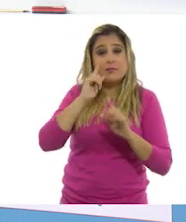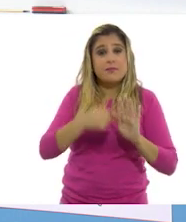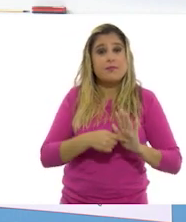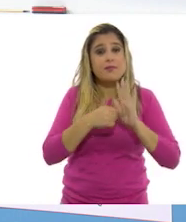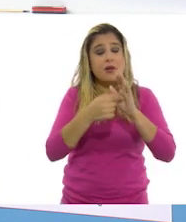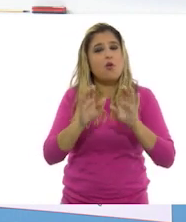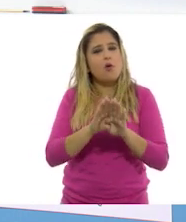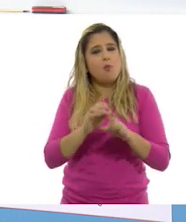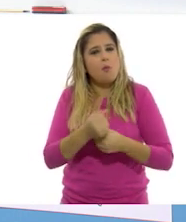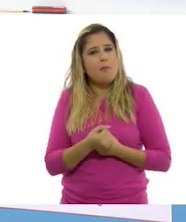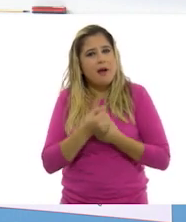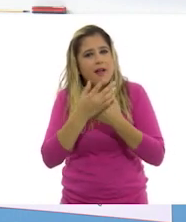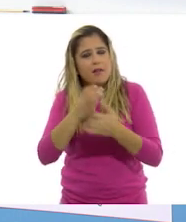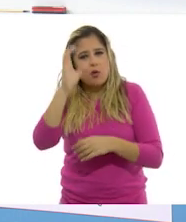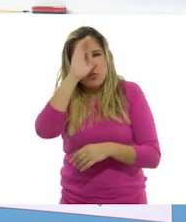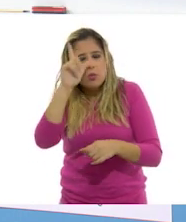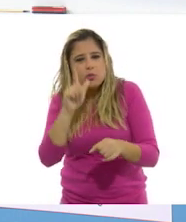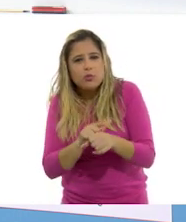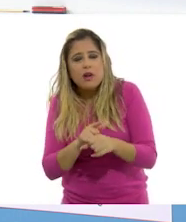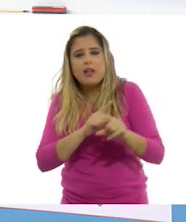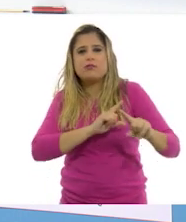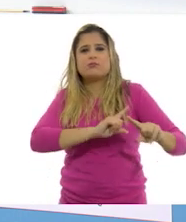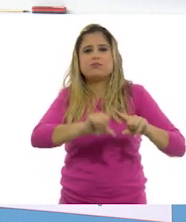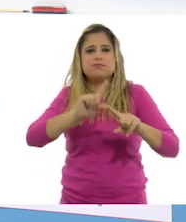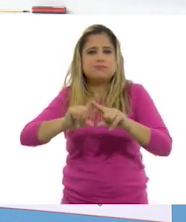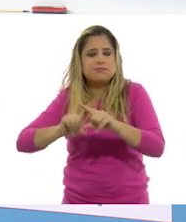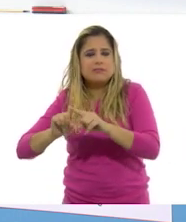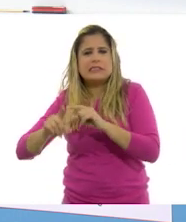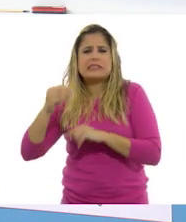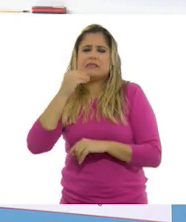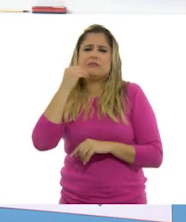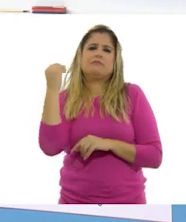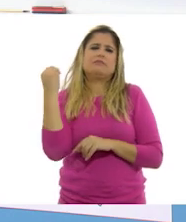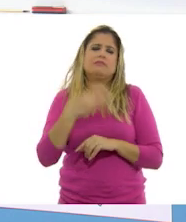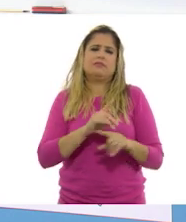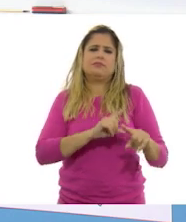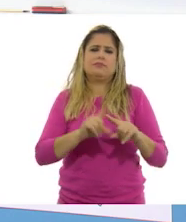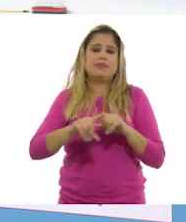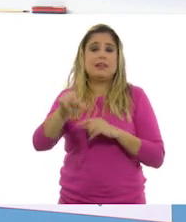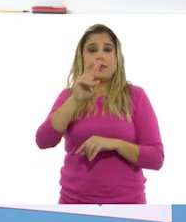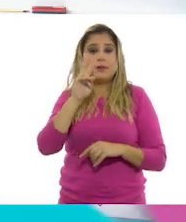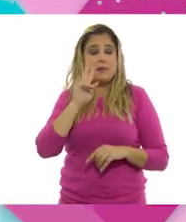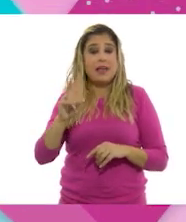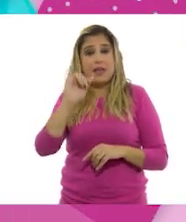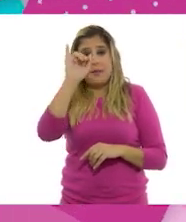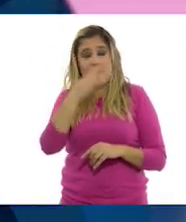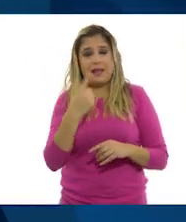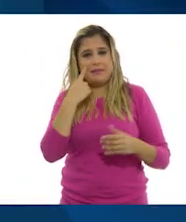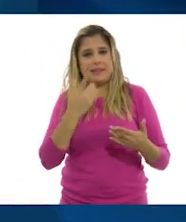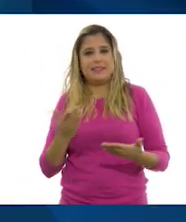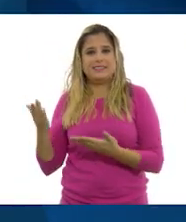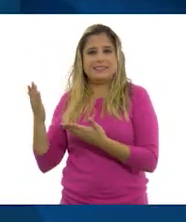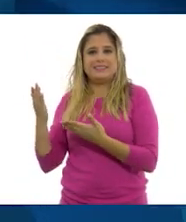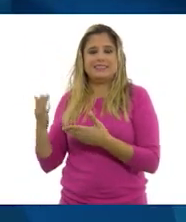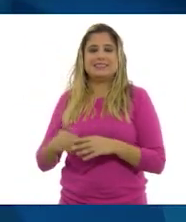manifestaciones culturales diversas y fascinantes. Observen la siguiente imagen, por favor.